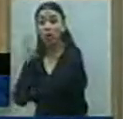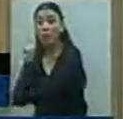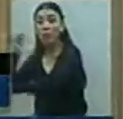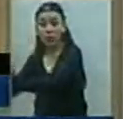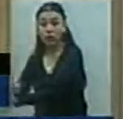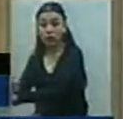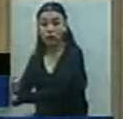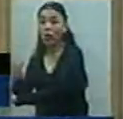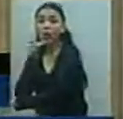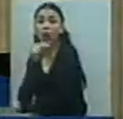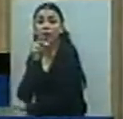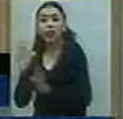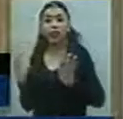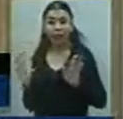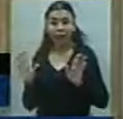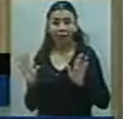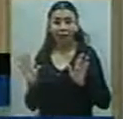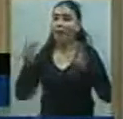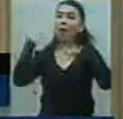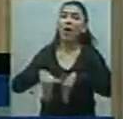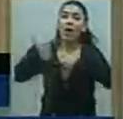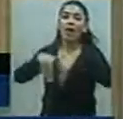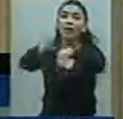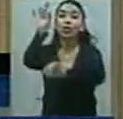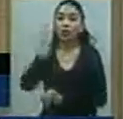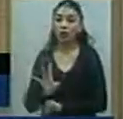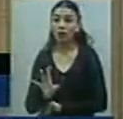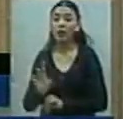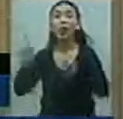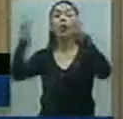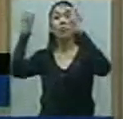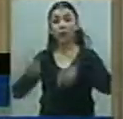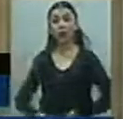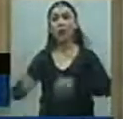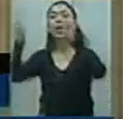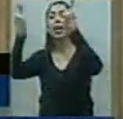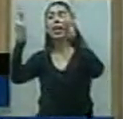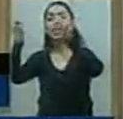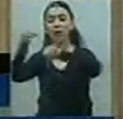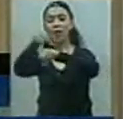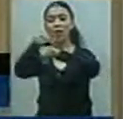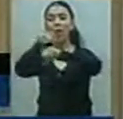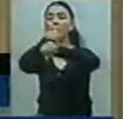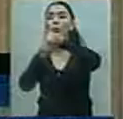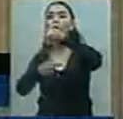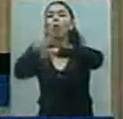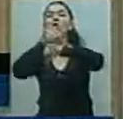concreta y real. El tema de la pulsera electrónica con geolocalización